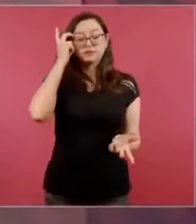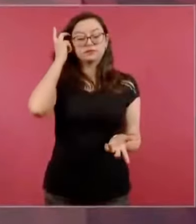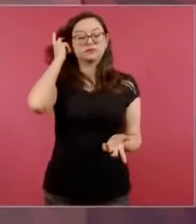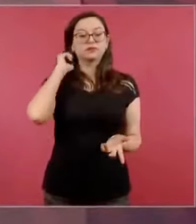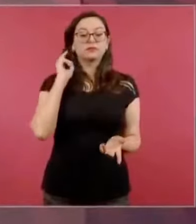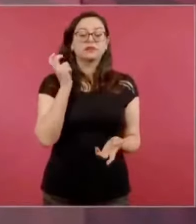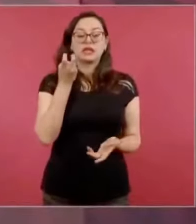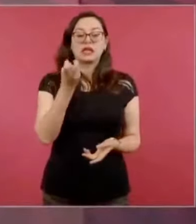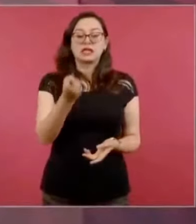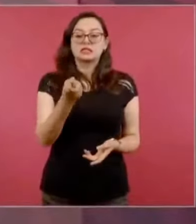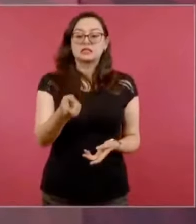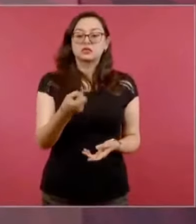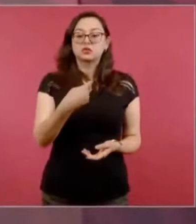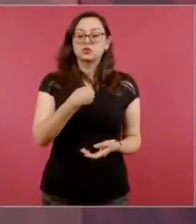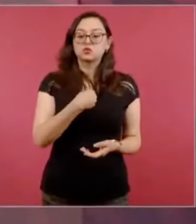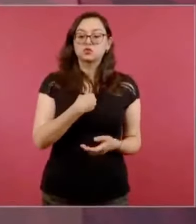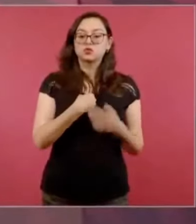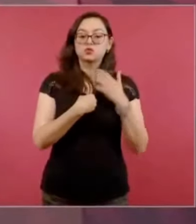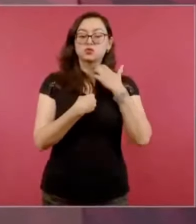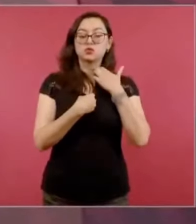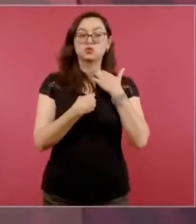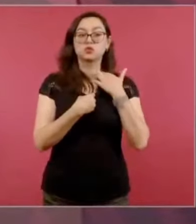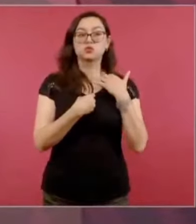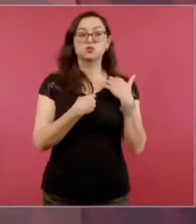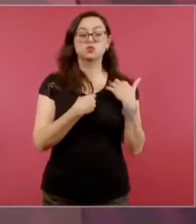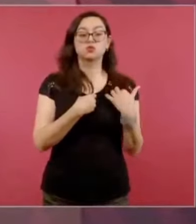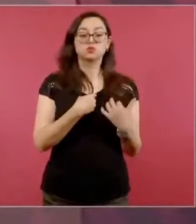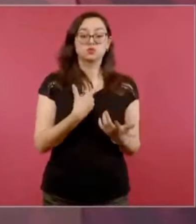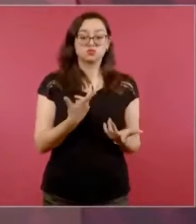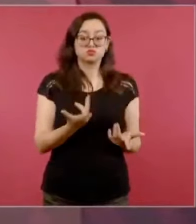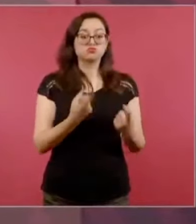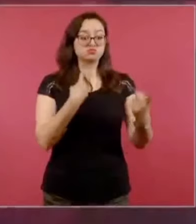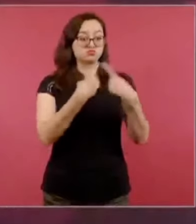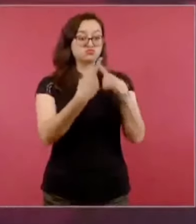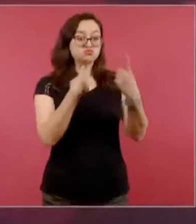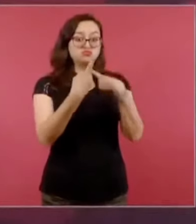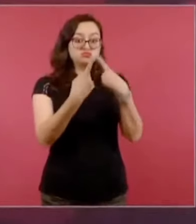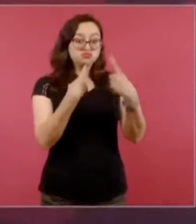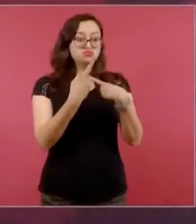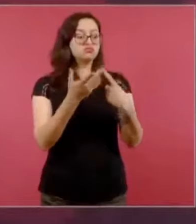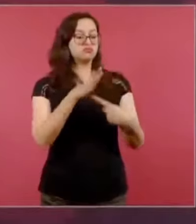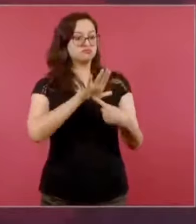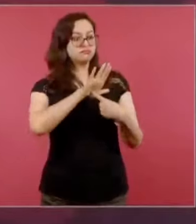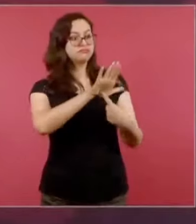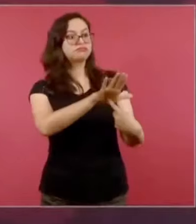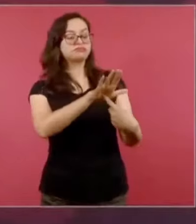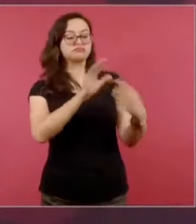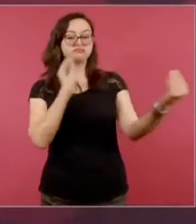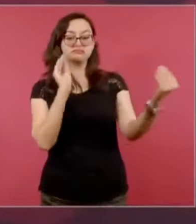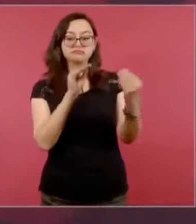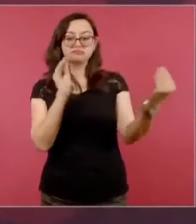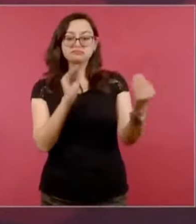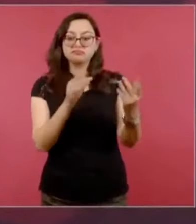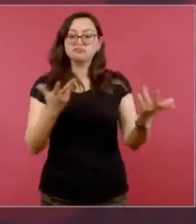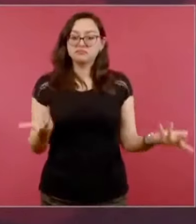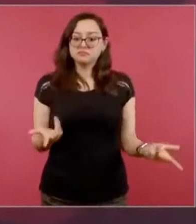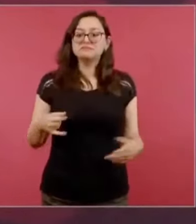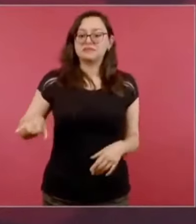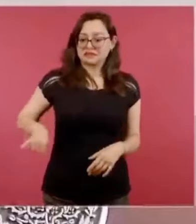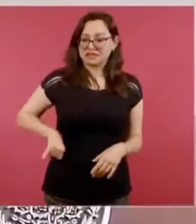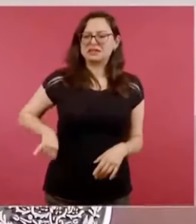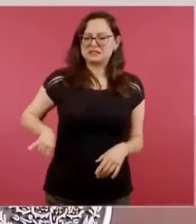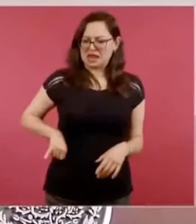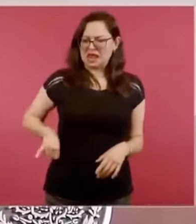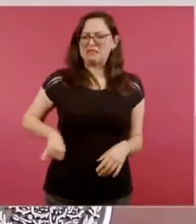lleva al debate, lo que hace interesante el debate,